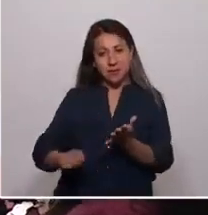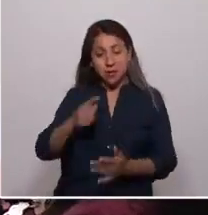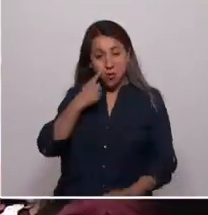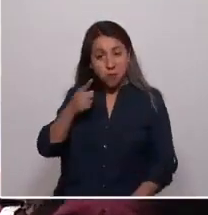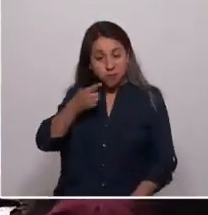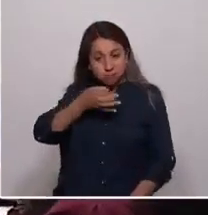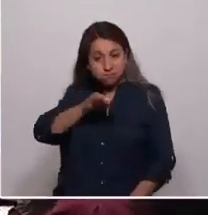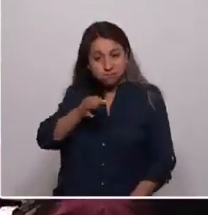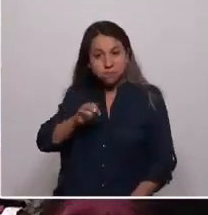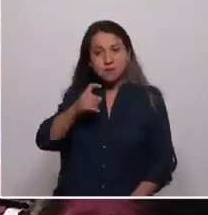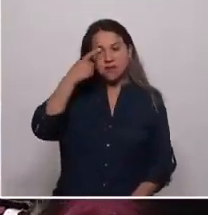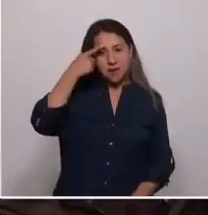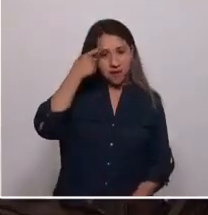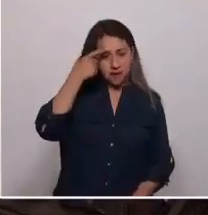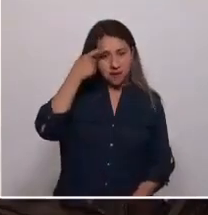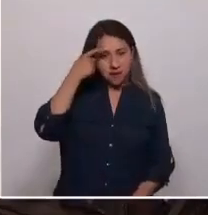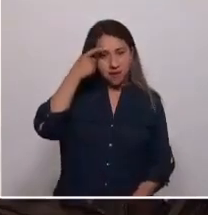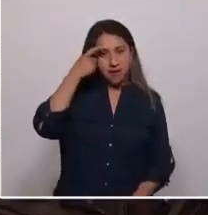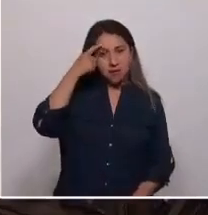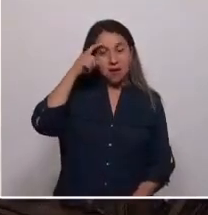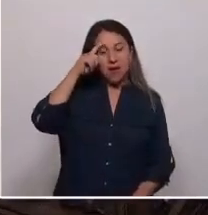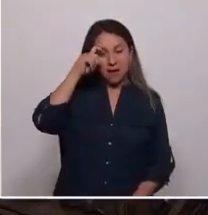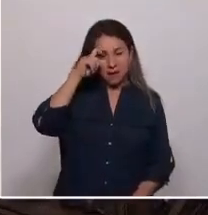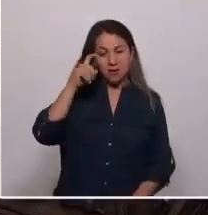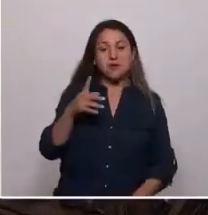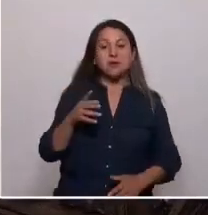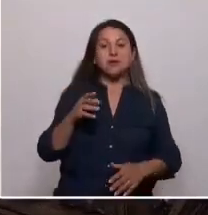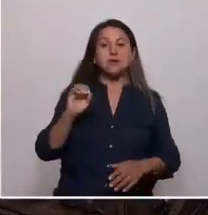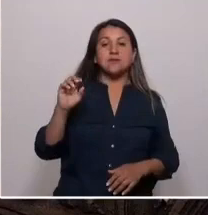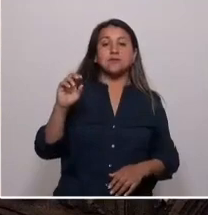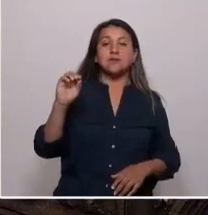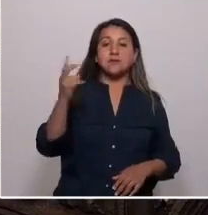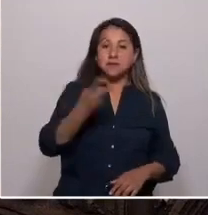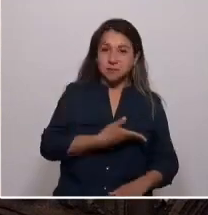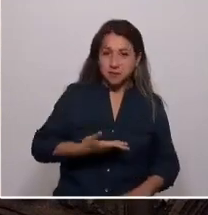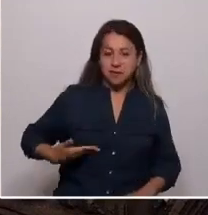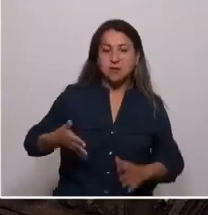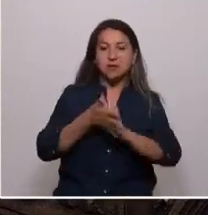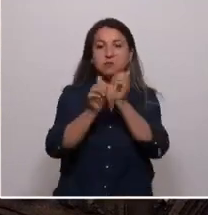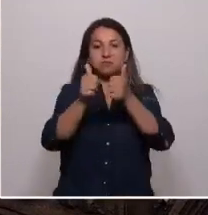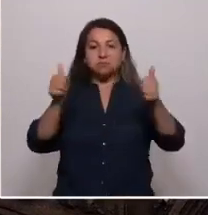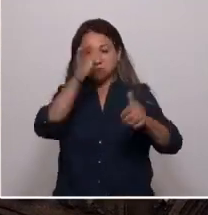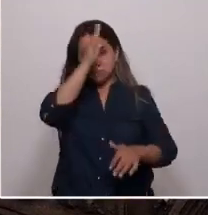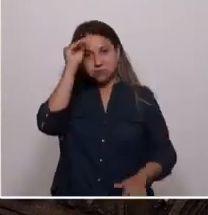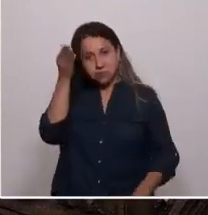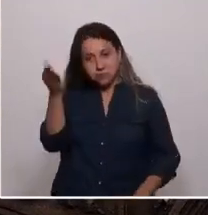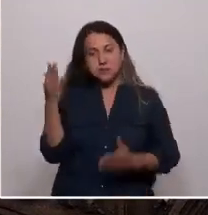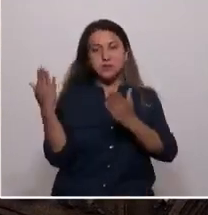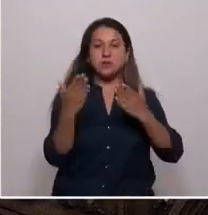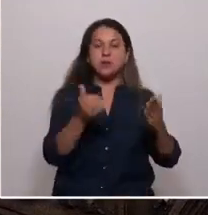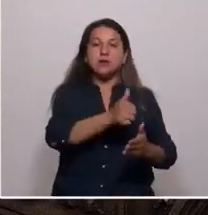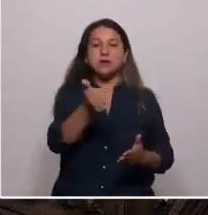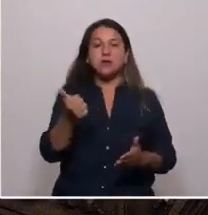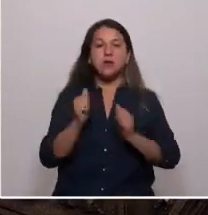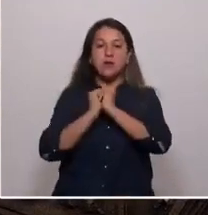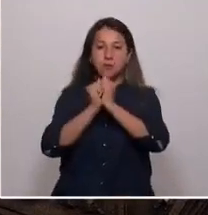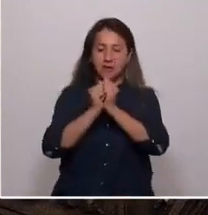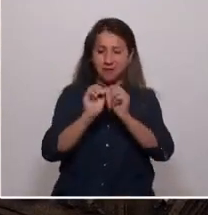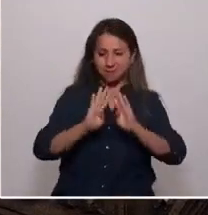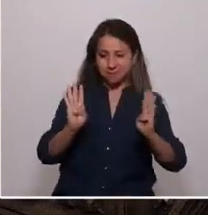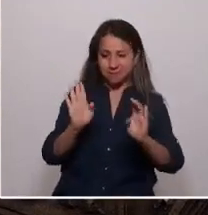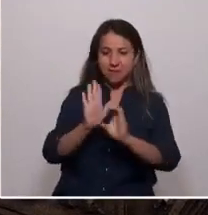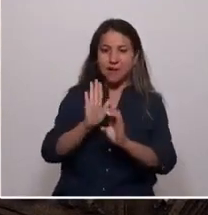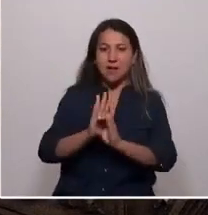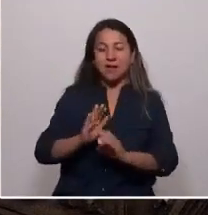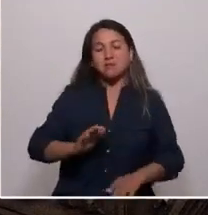La saludo a la mía en Elisa Loncón, saludo a las vicepresidencias, a los compañeros y compañeras convencionales y a todas las